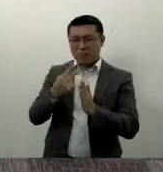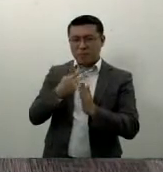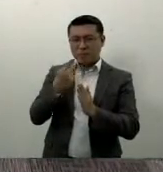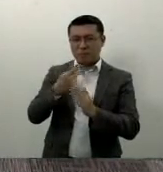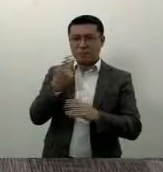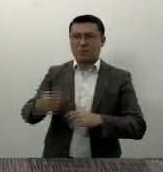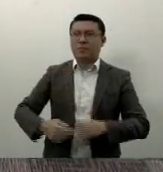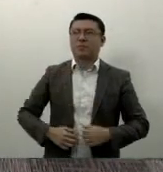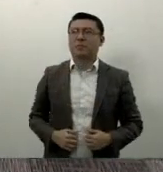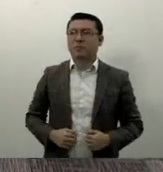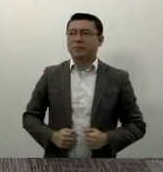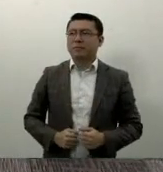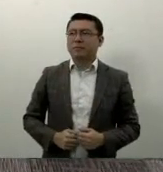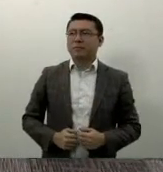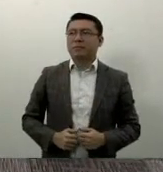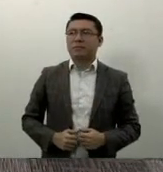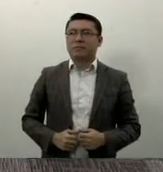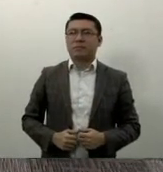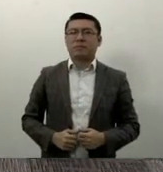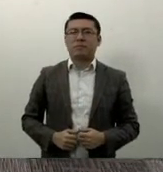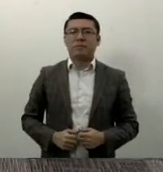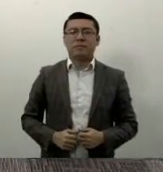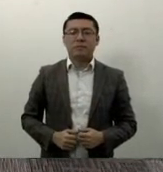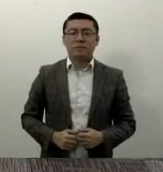Y así es, ahora es el momento de escuchar.